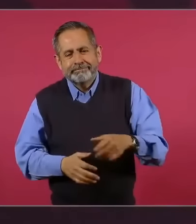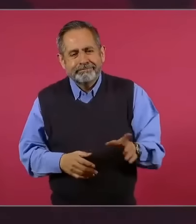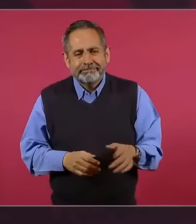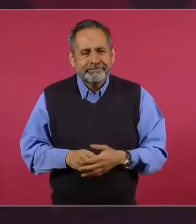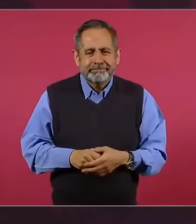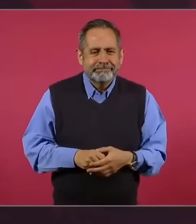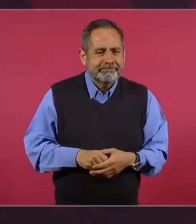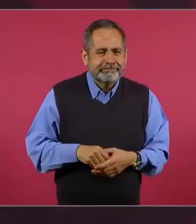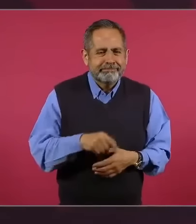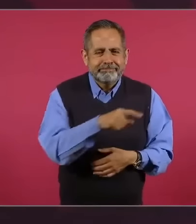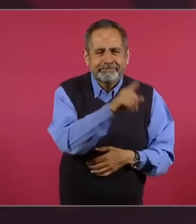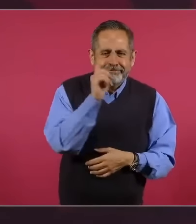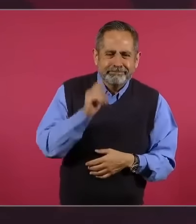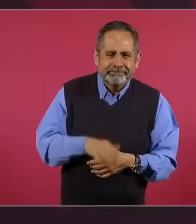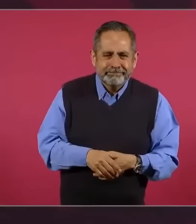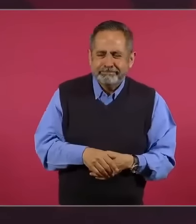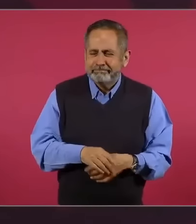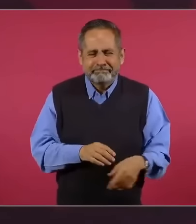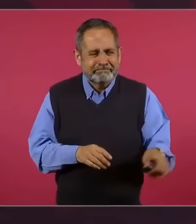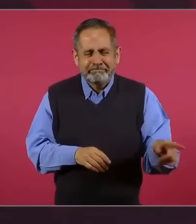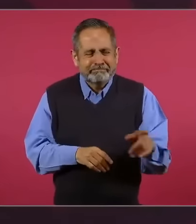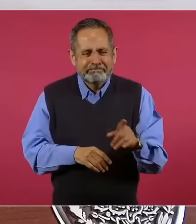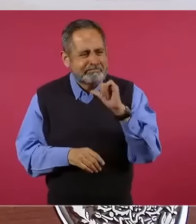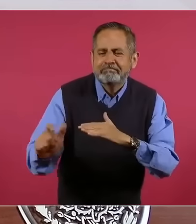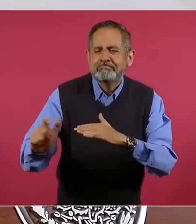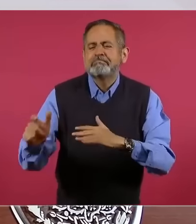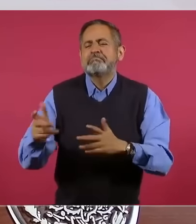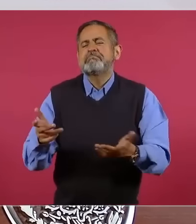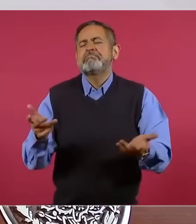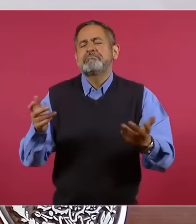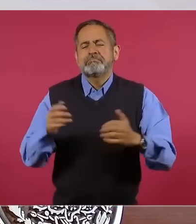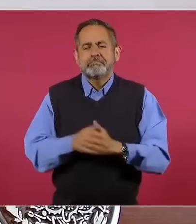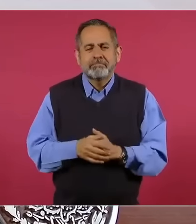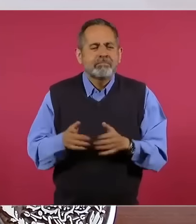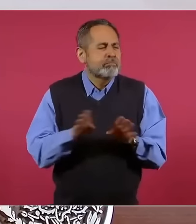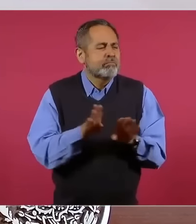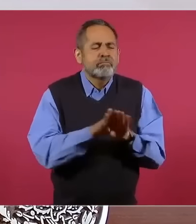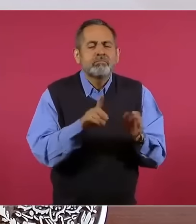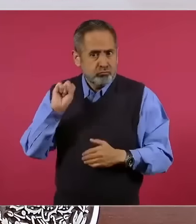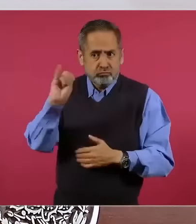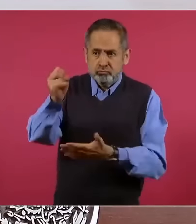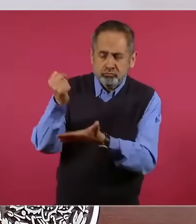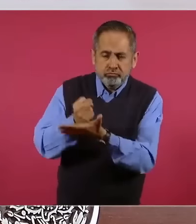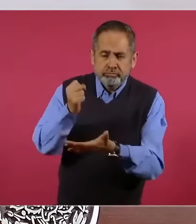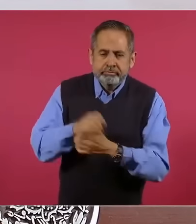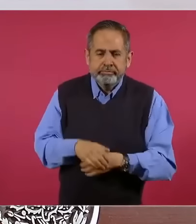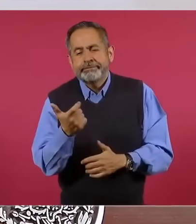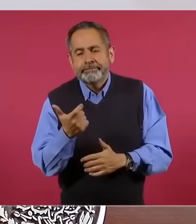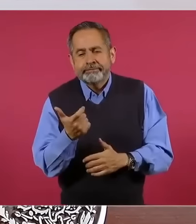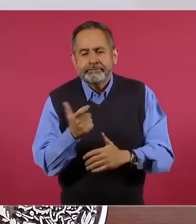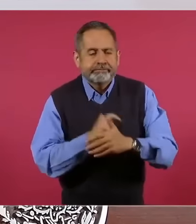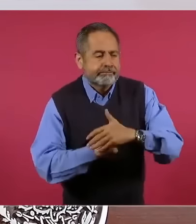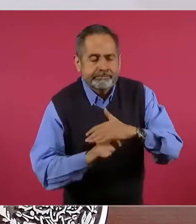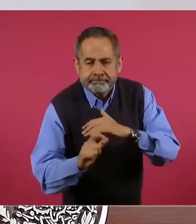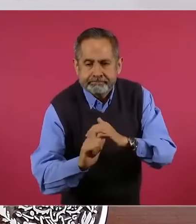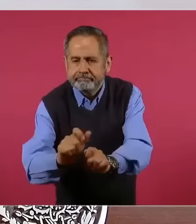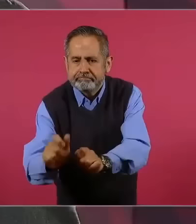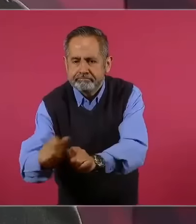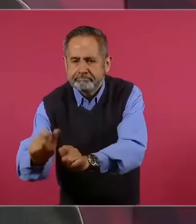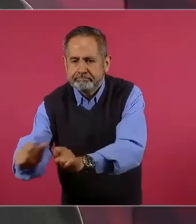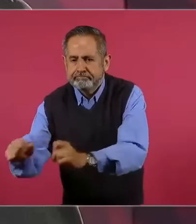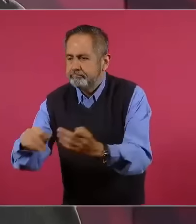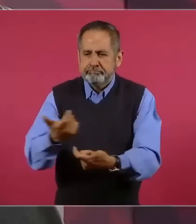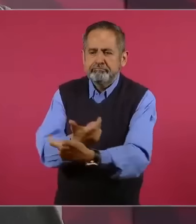dictadura, ni dictablanda, siquiera. Como le hacían, maiceando a todos,